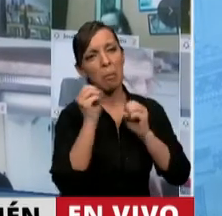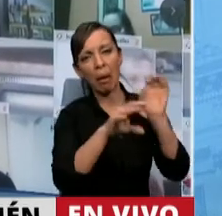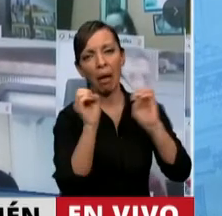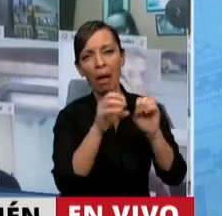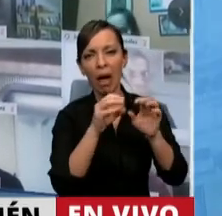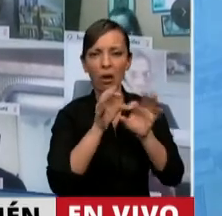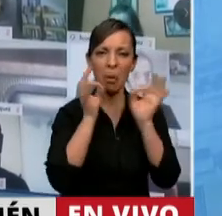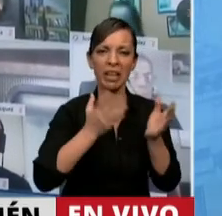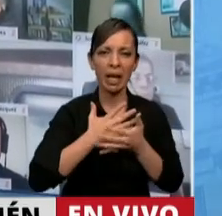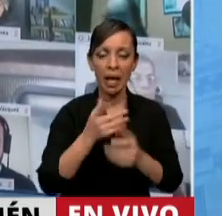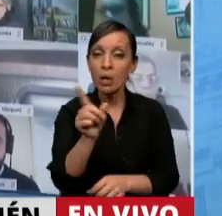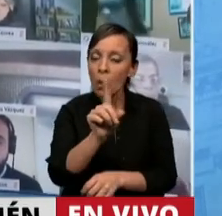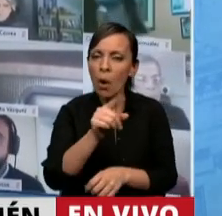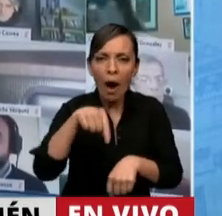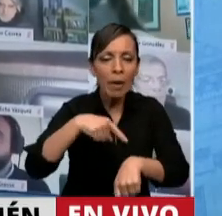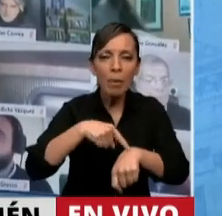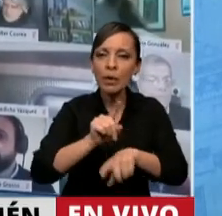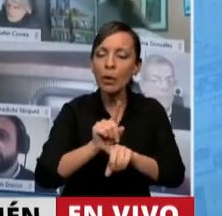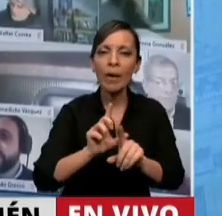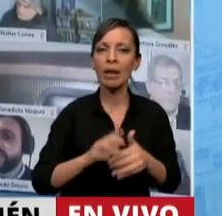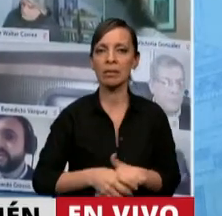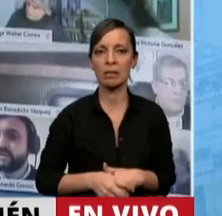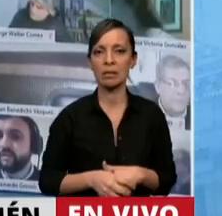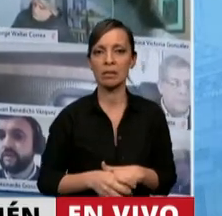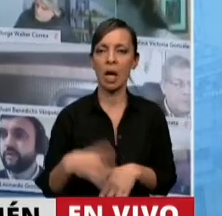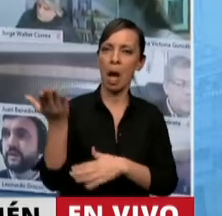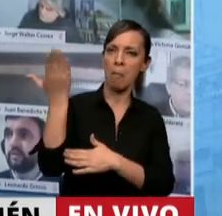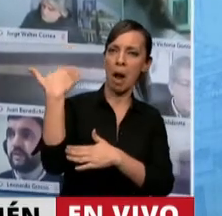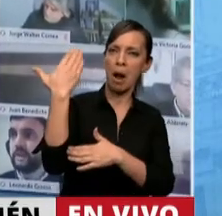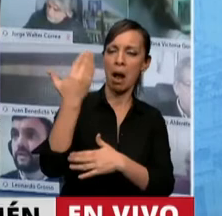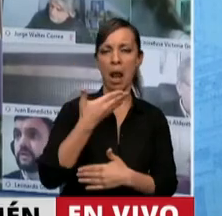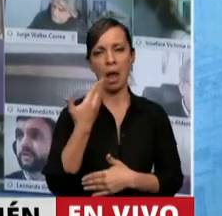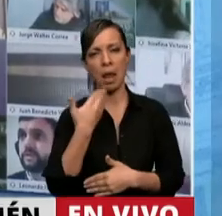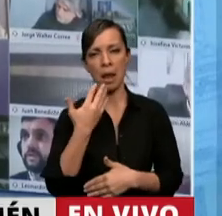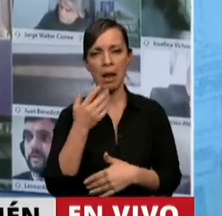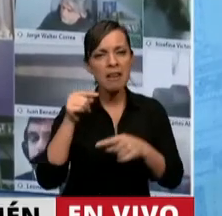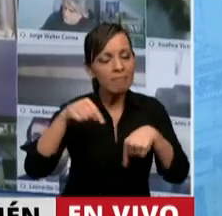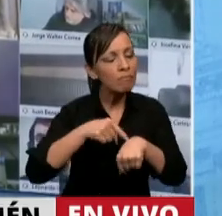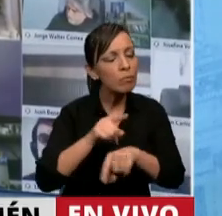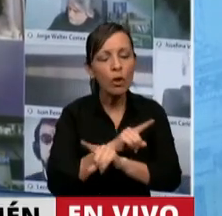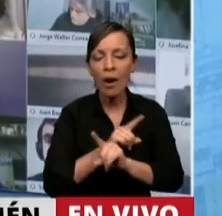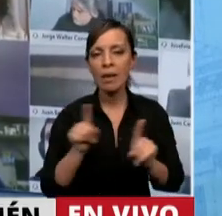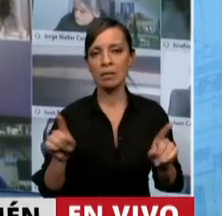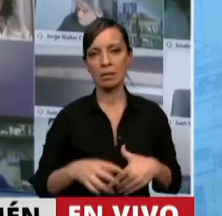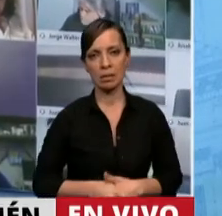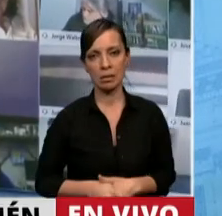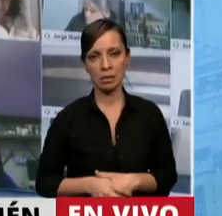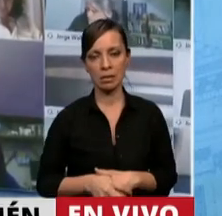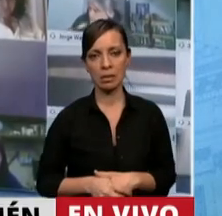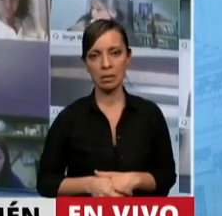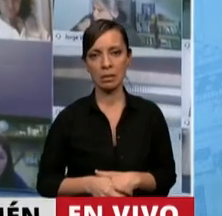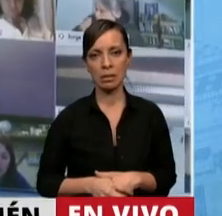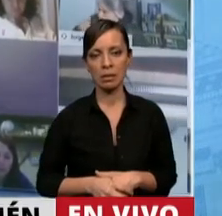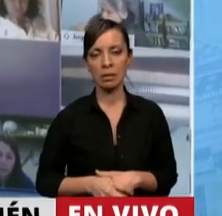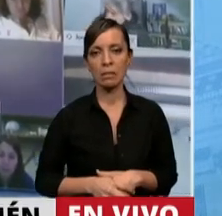No son tiempos de facilismo demagógico ni de voluntarismo dialécticos. Los que crean en